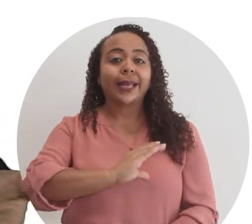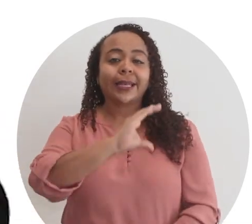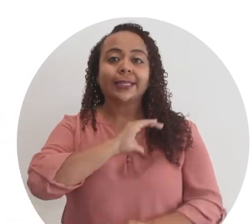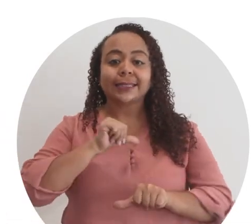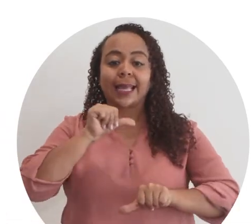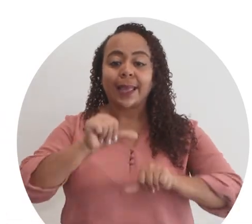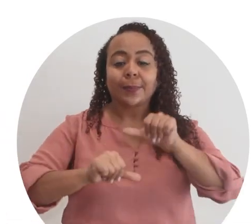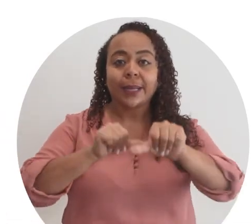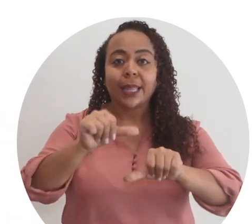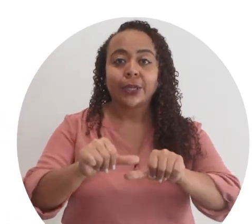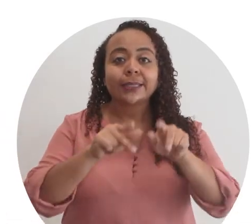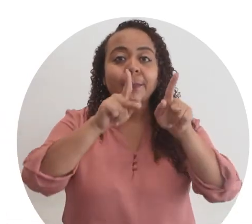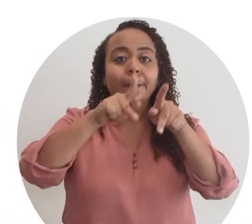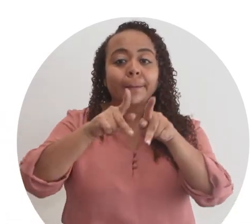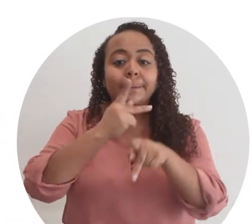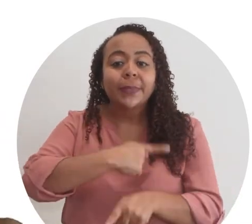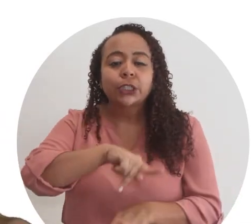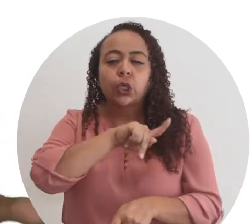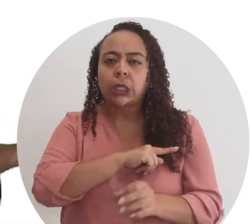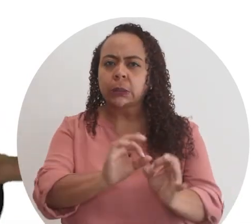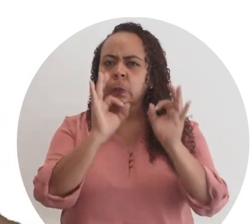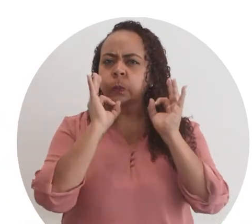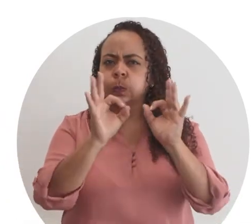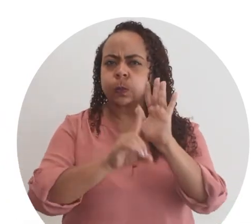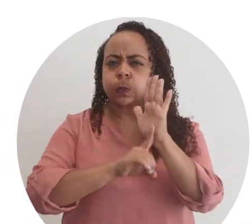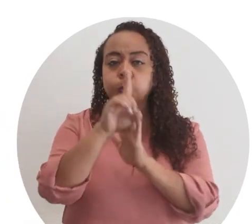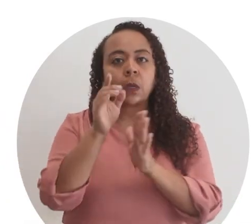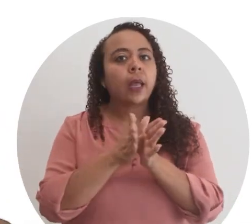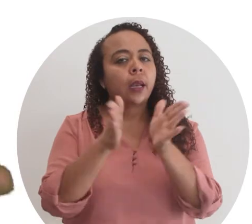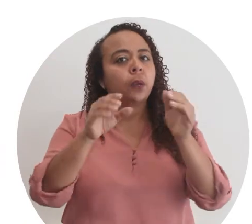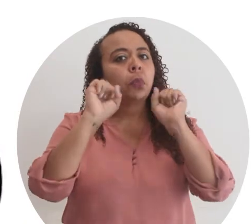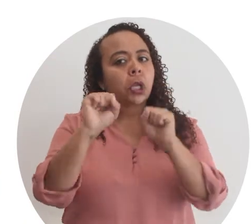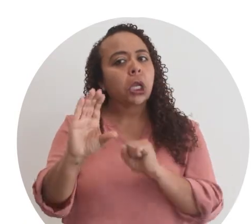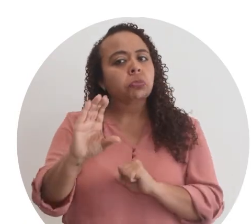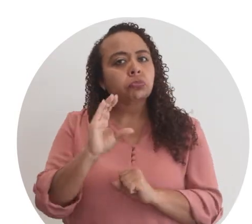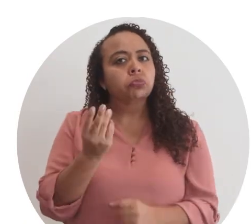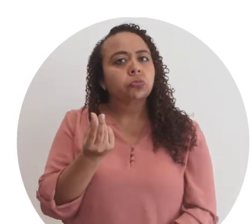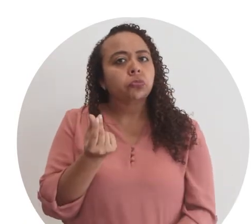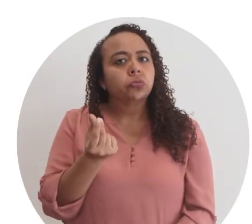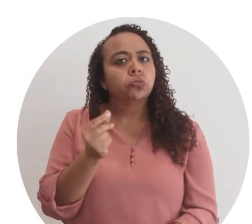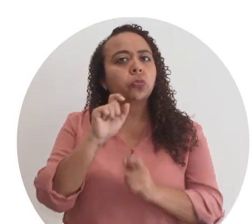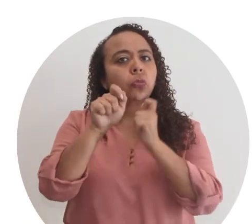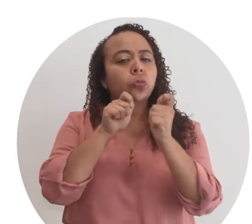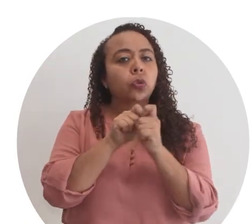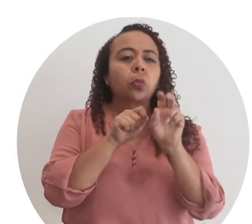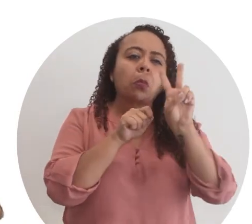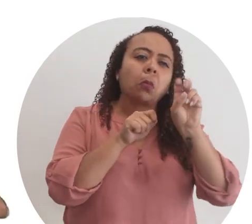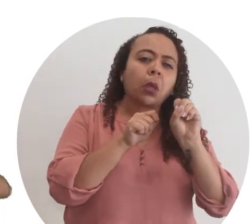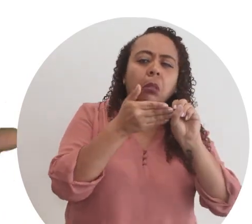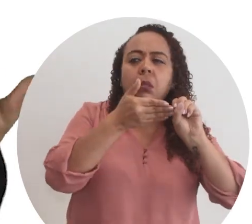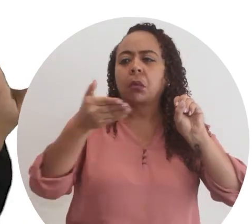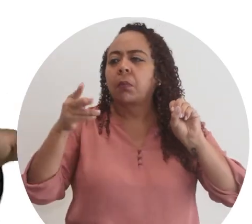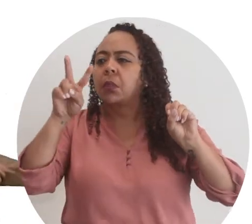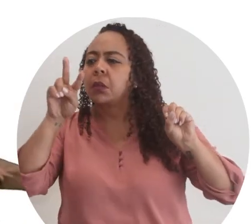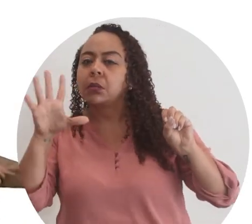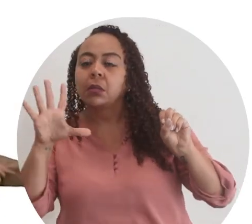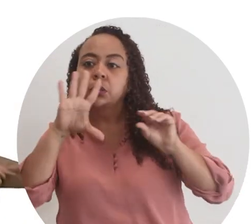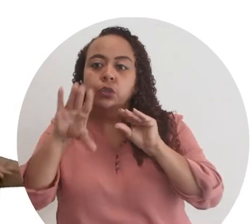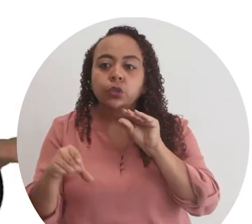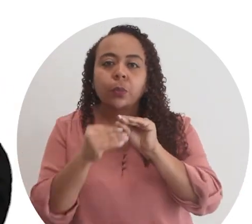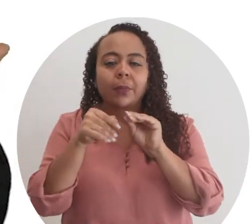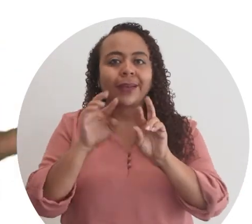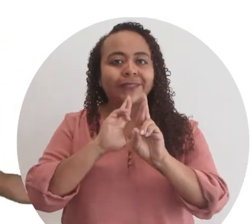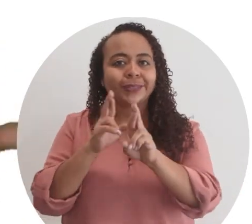persona con características emprendedoras personales muy bien desarrolladas, por lo general podría recibir un puntaje de 20 a 25